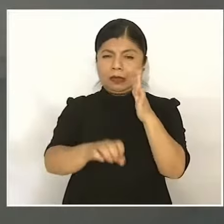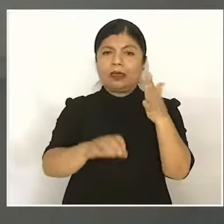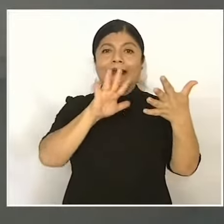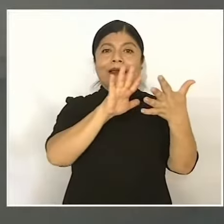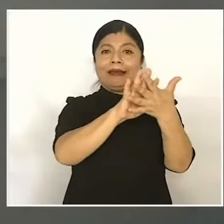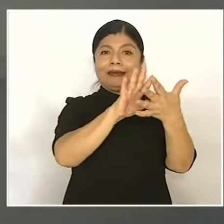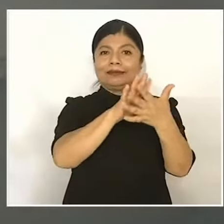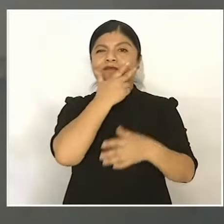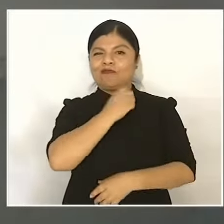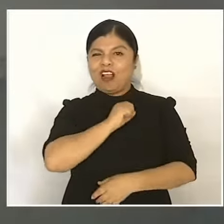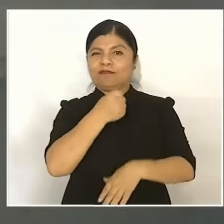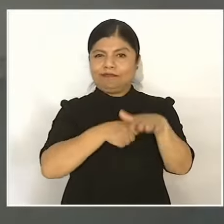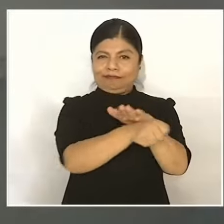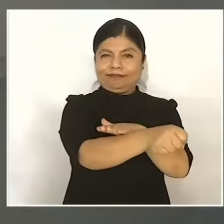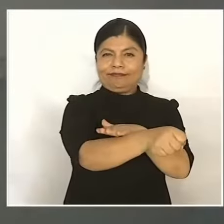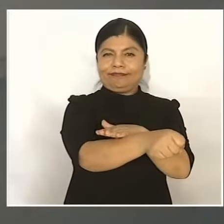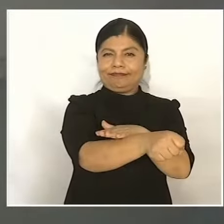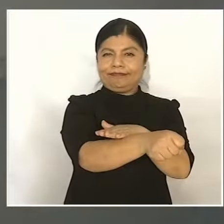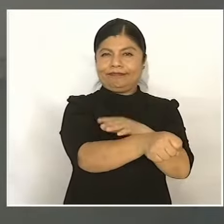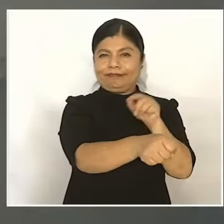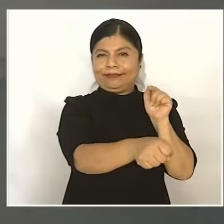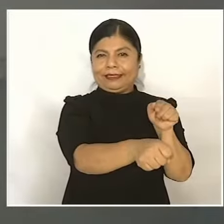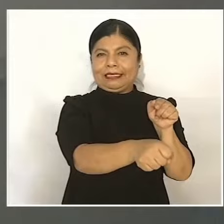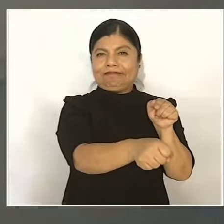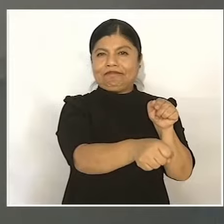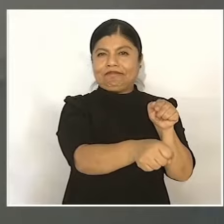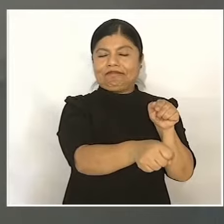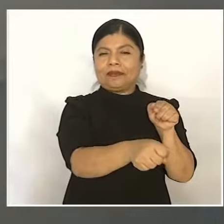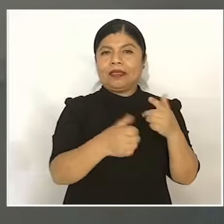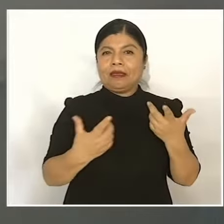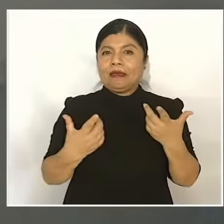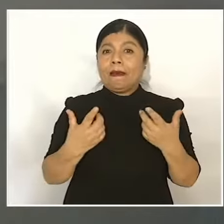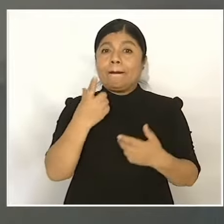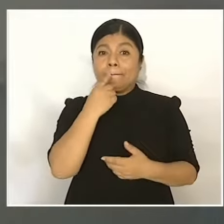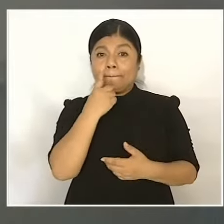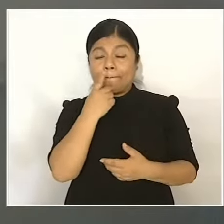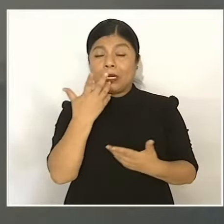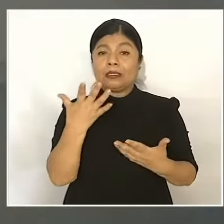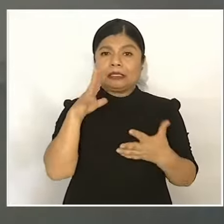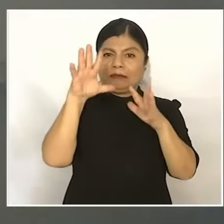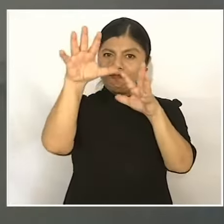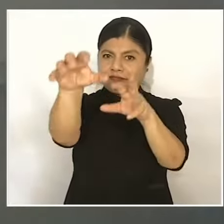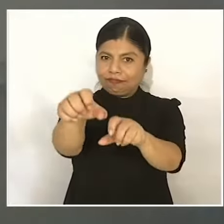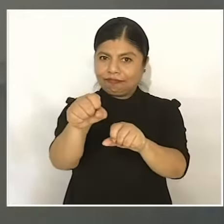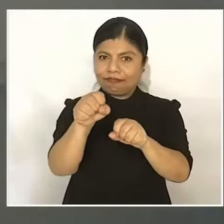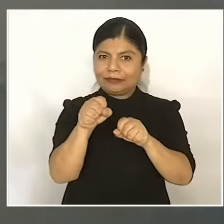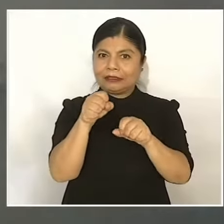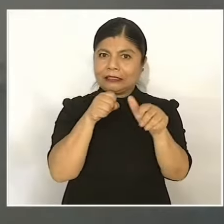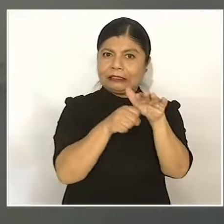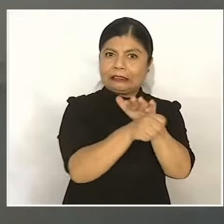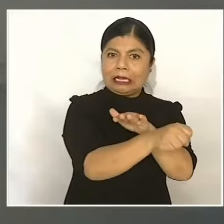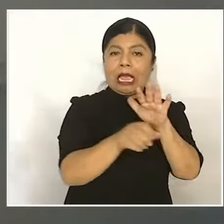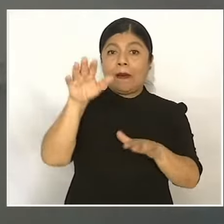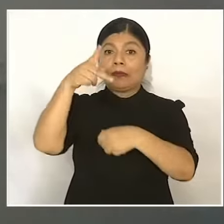después de que cuesta mucho detenerlo, se arriesga la vida de policías, de